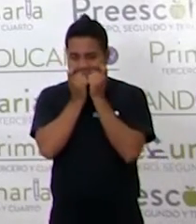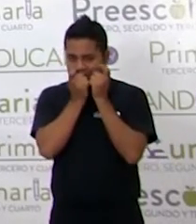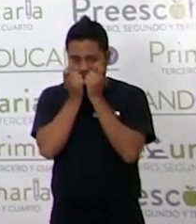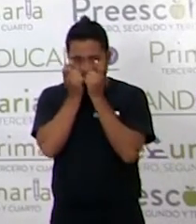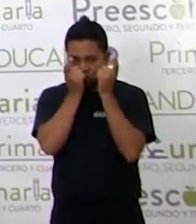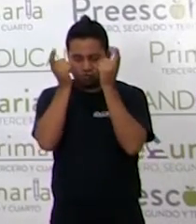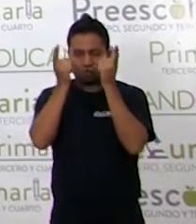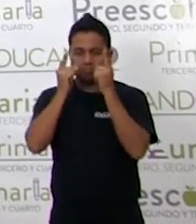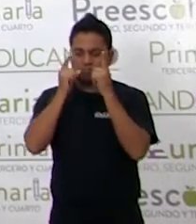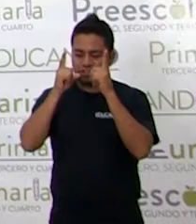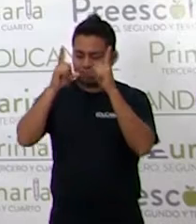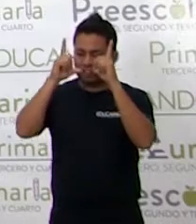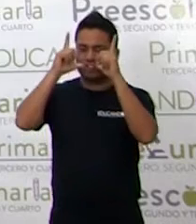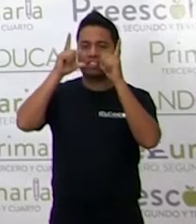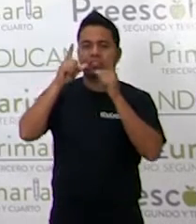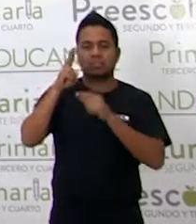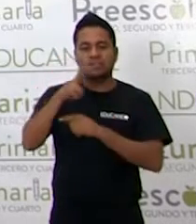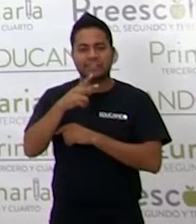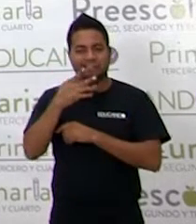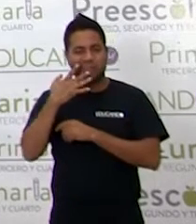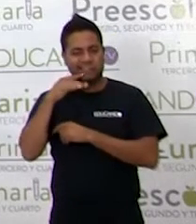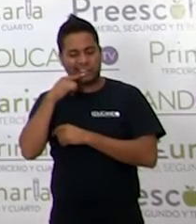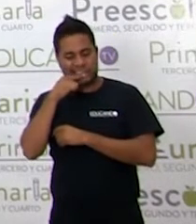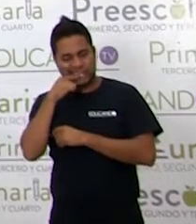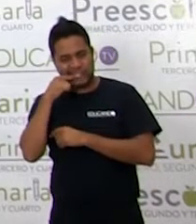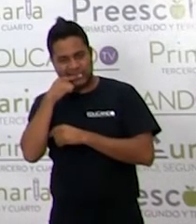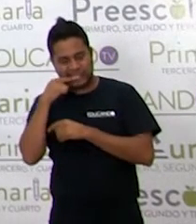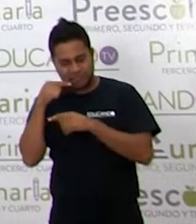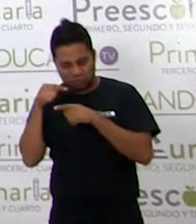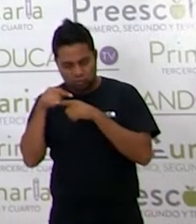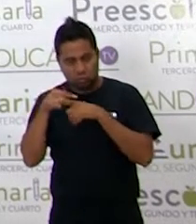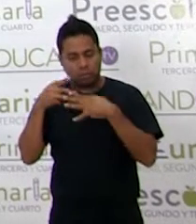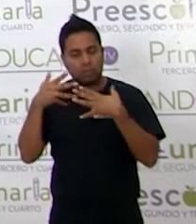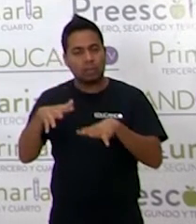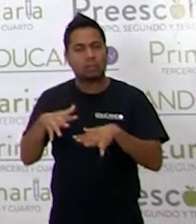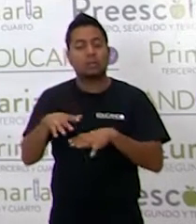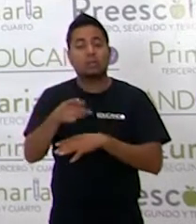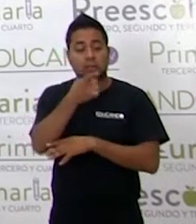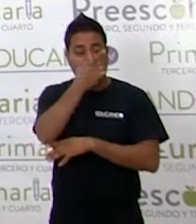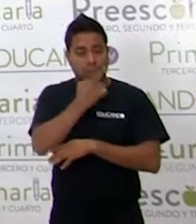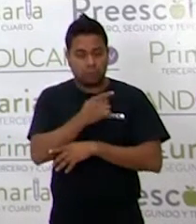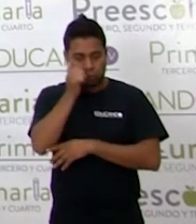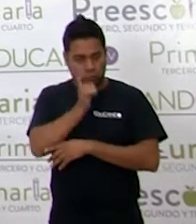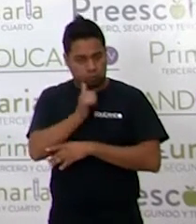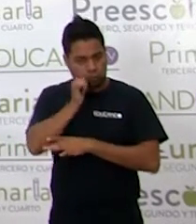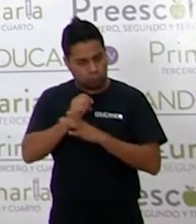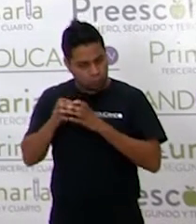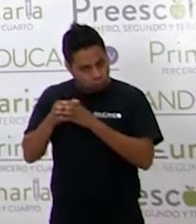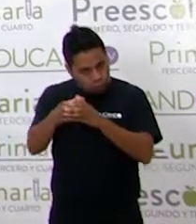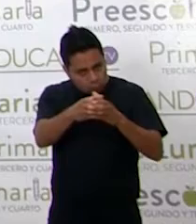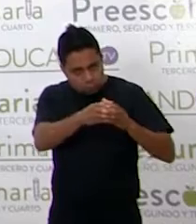muy grandes y filosos, y además nos ha indicado que tendremos que andar en manada.